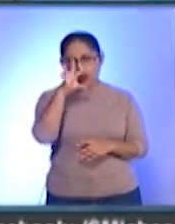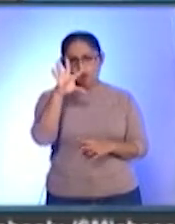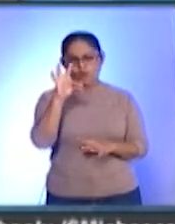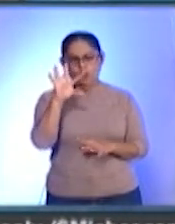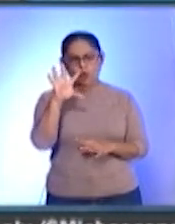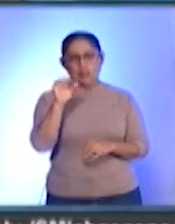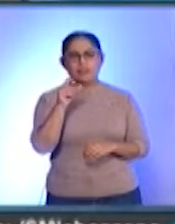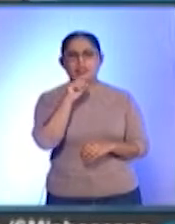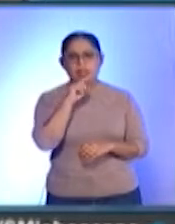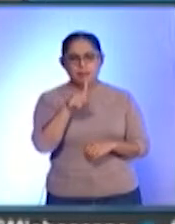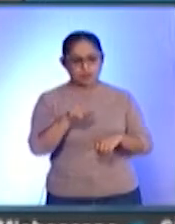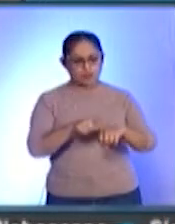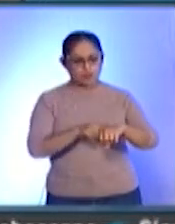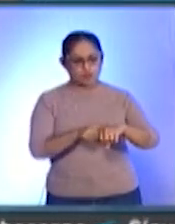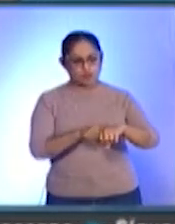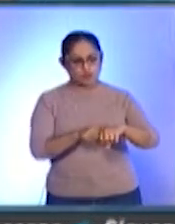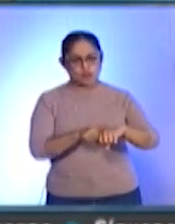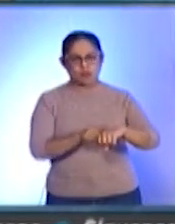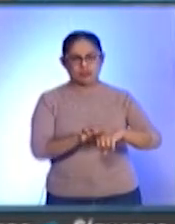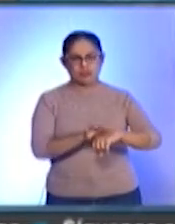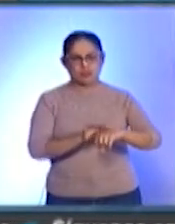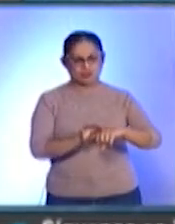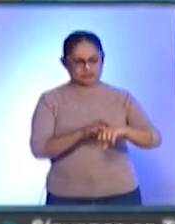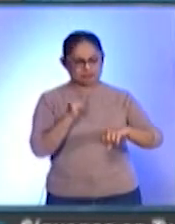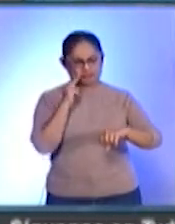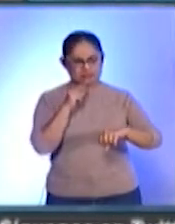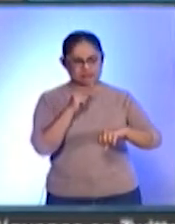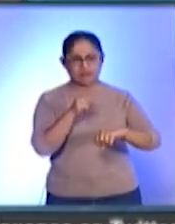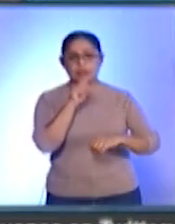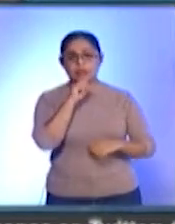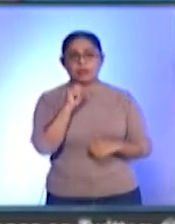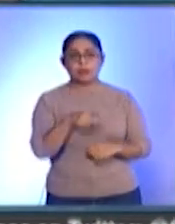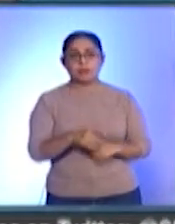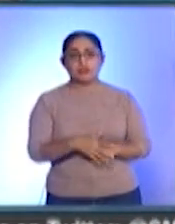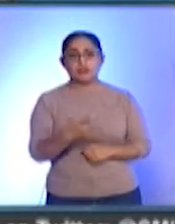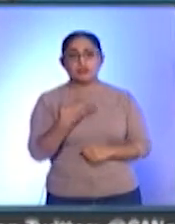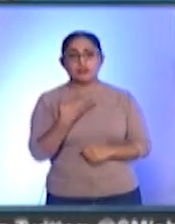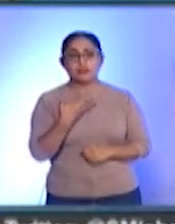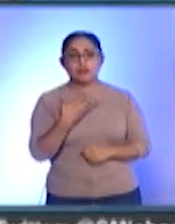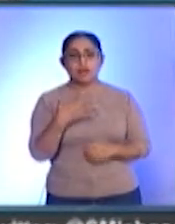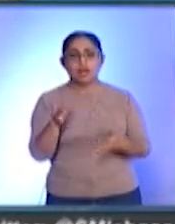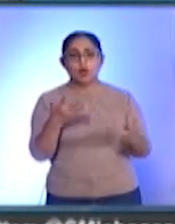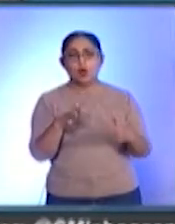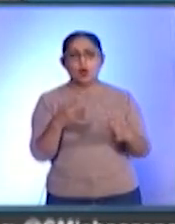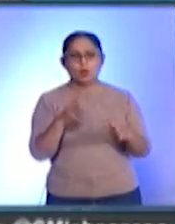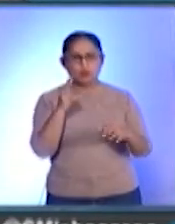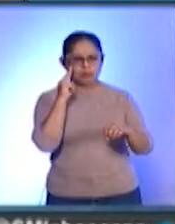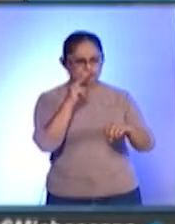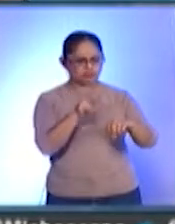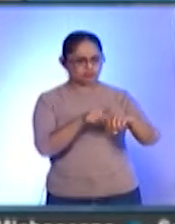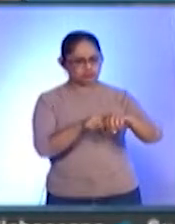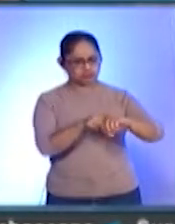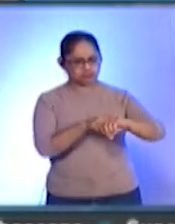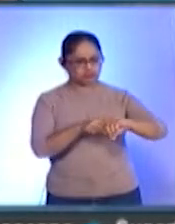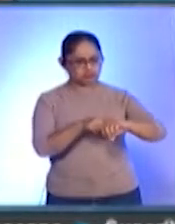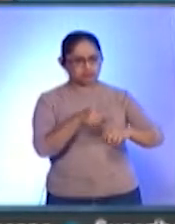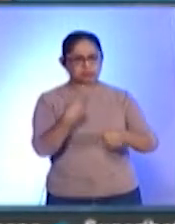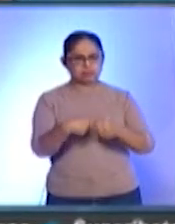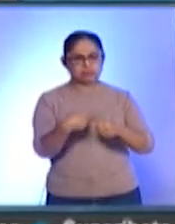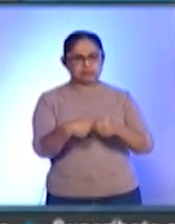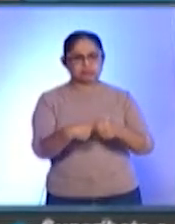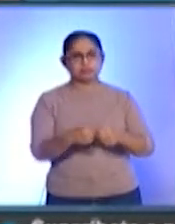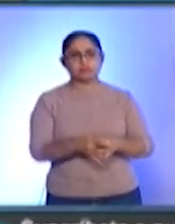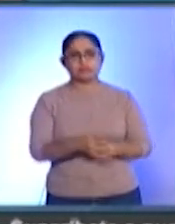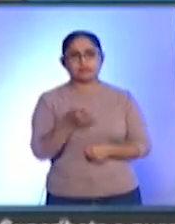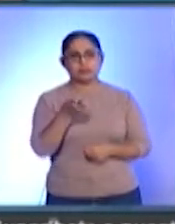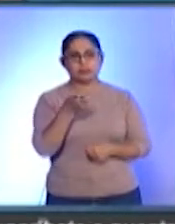en la piel también, lesiones en piel, que quizás empiezan como una infección de vías aéreas superiores, pero posteriormente empiezan con